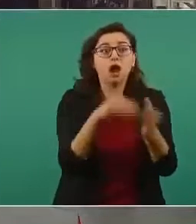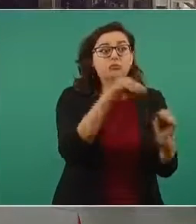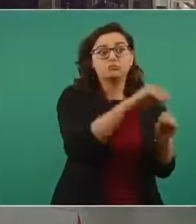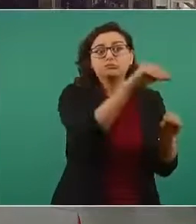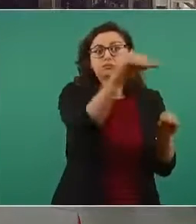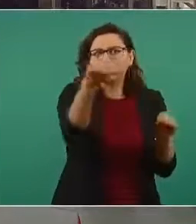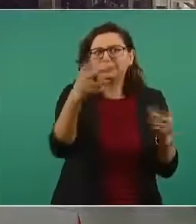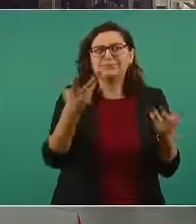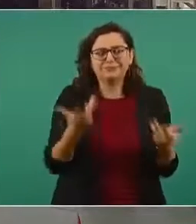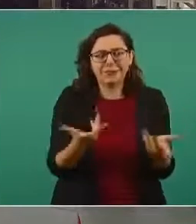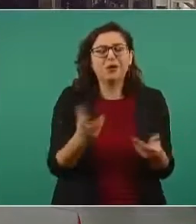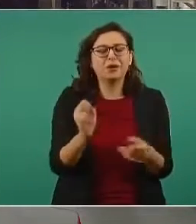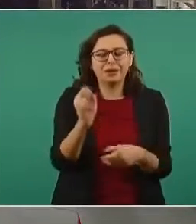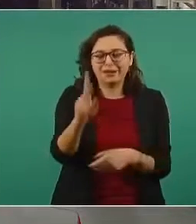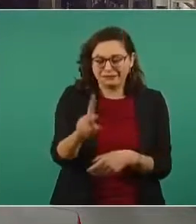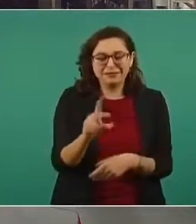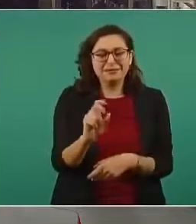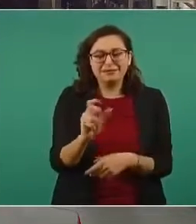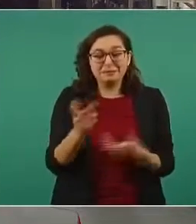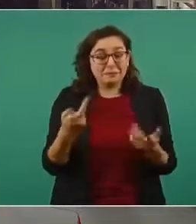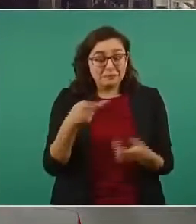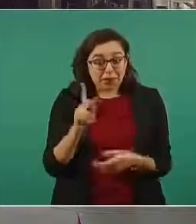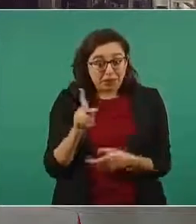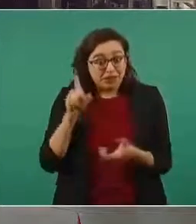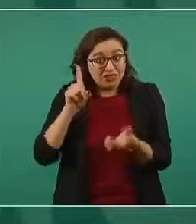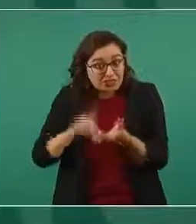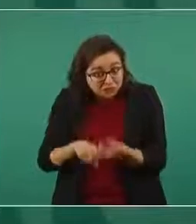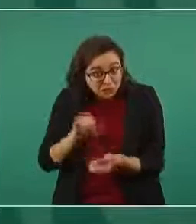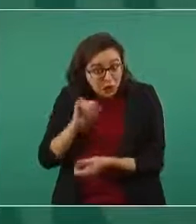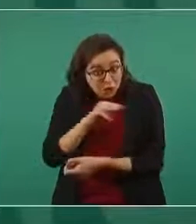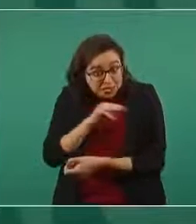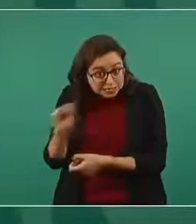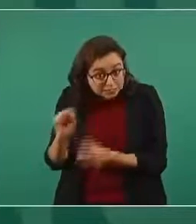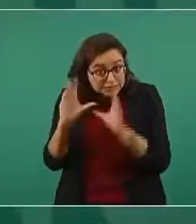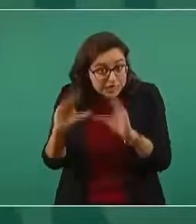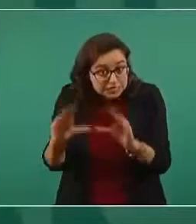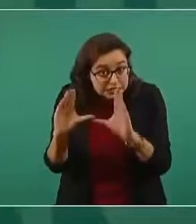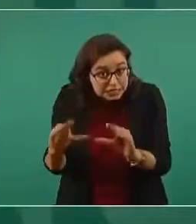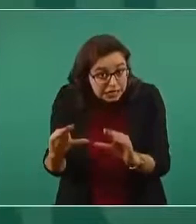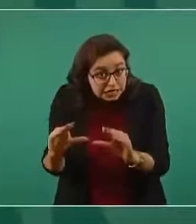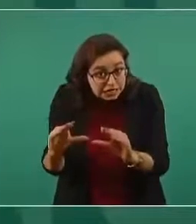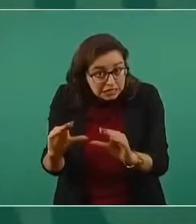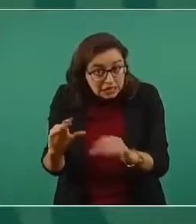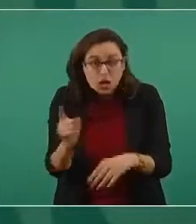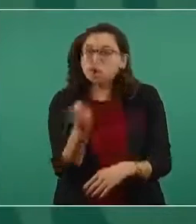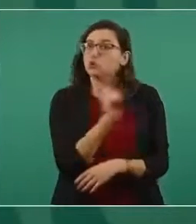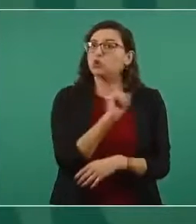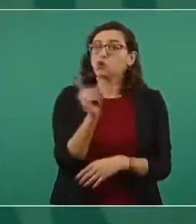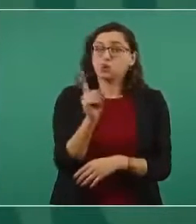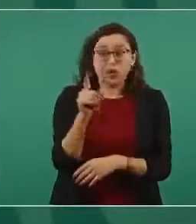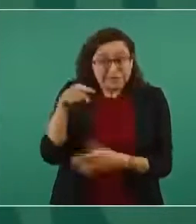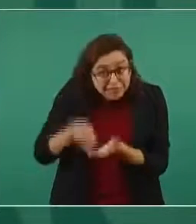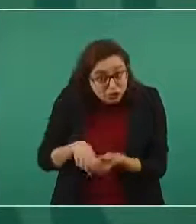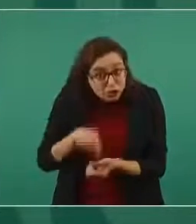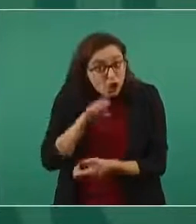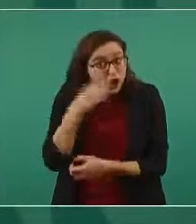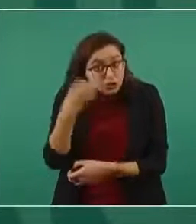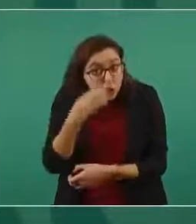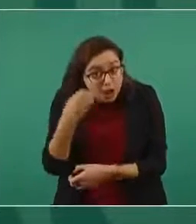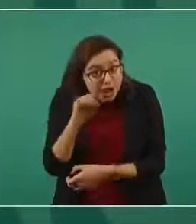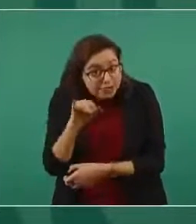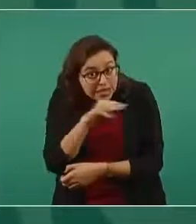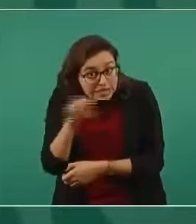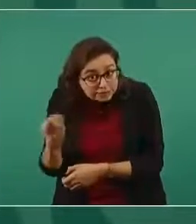claro insisto pero no es en la escuela de enfermería del seguro ajá los engañaron a los enfermeros pero no es en la escuela de